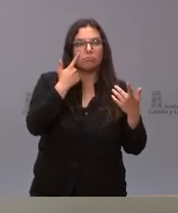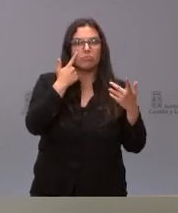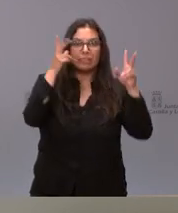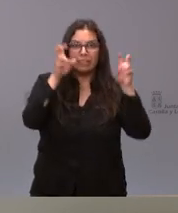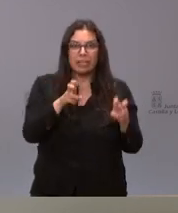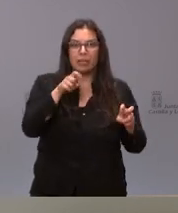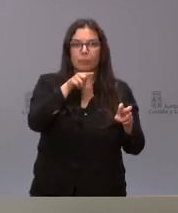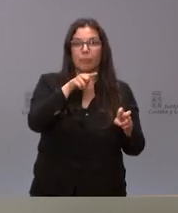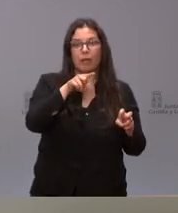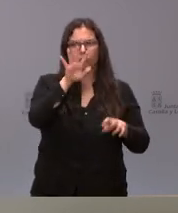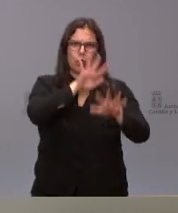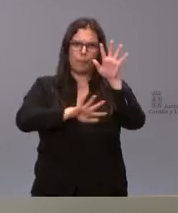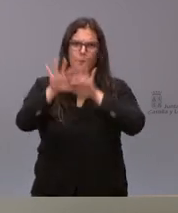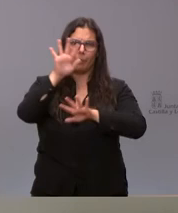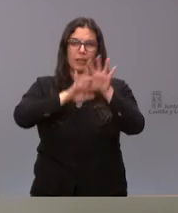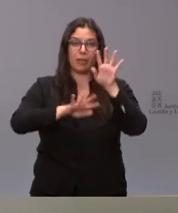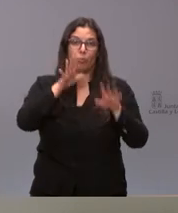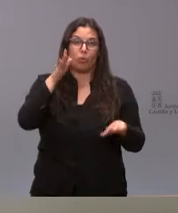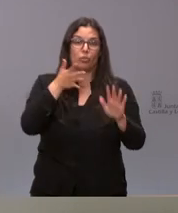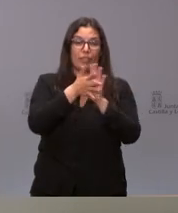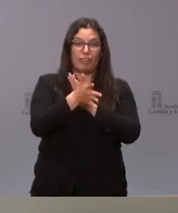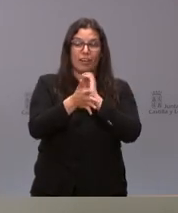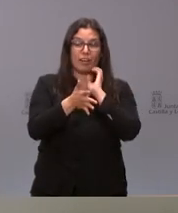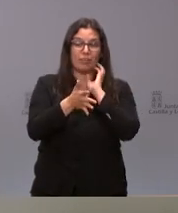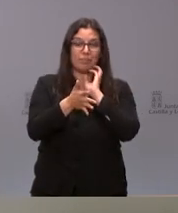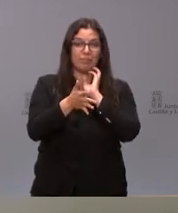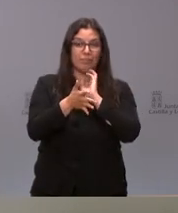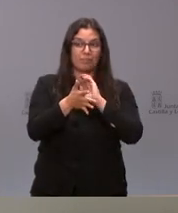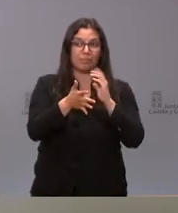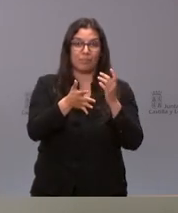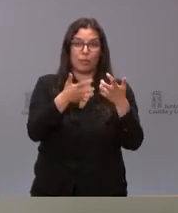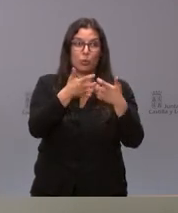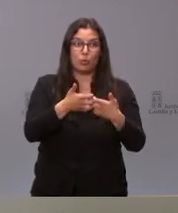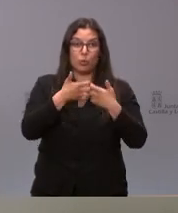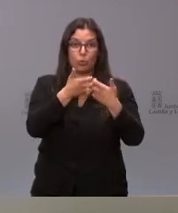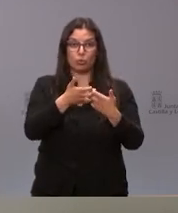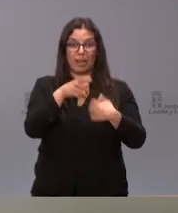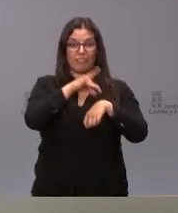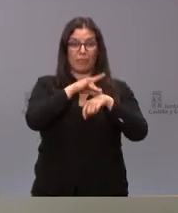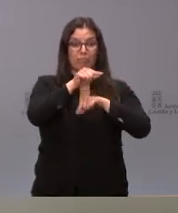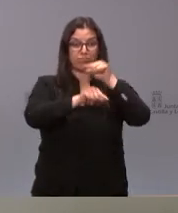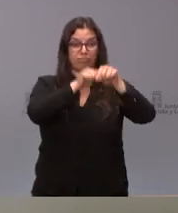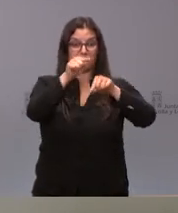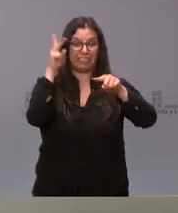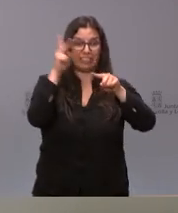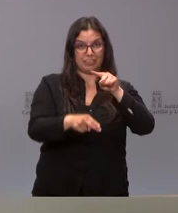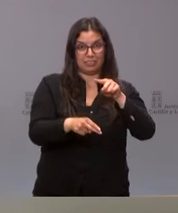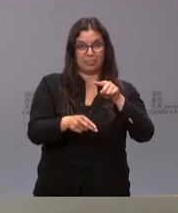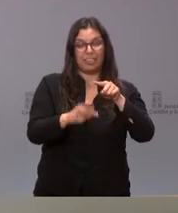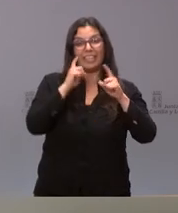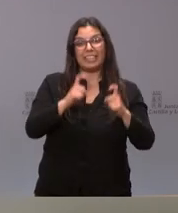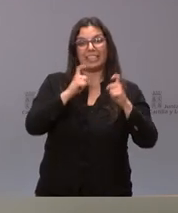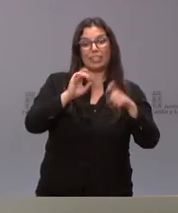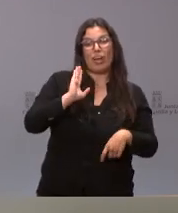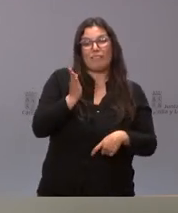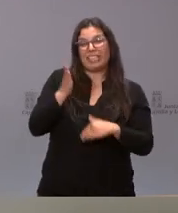que es especialmente complejo porque se trata de luchar contra la propagación de la enfermedad causando el menor daño